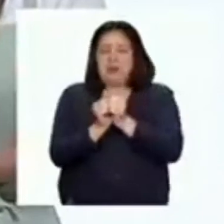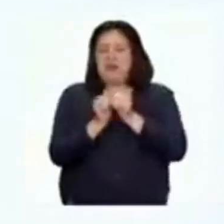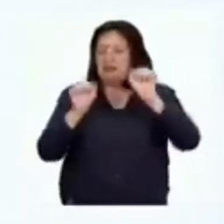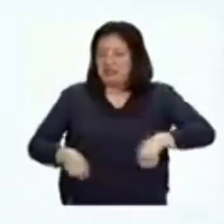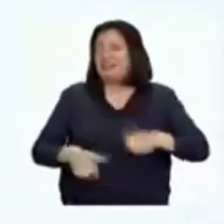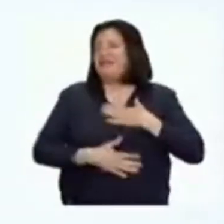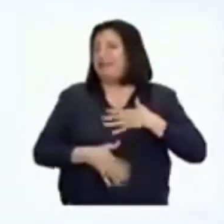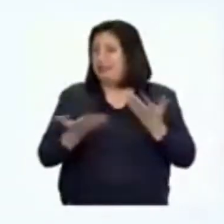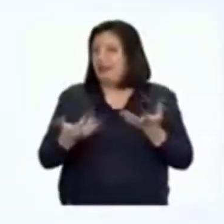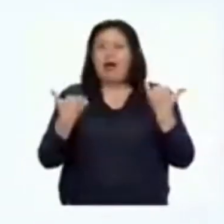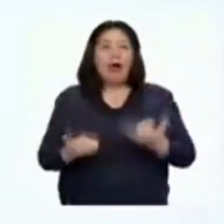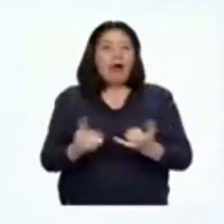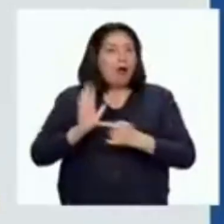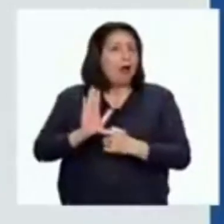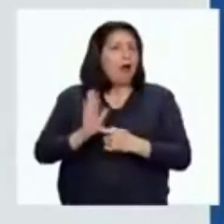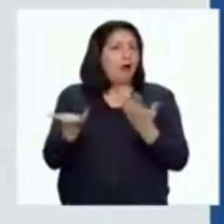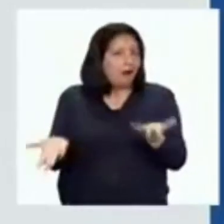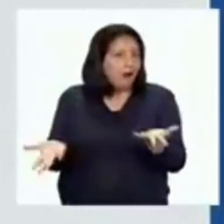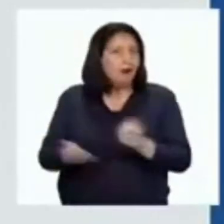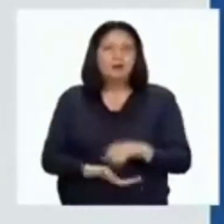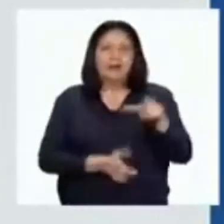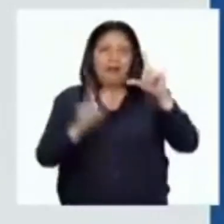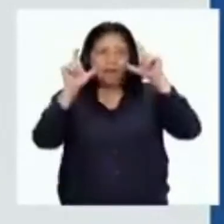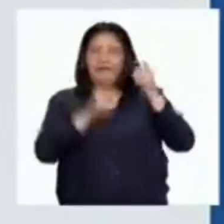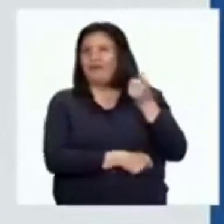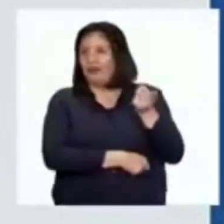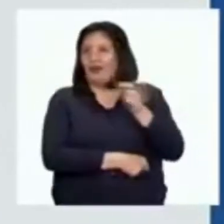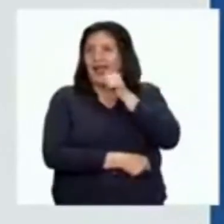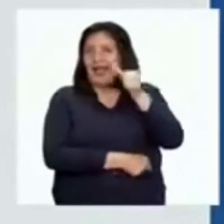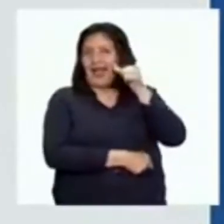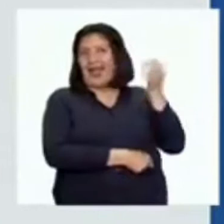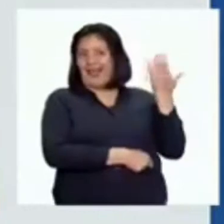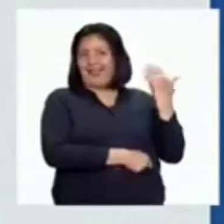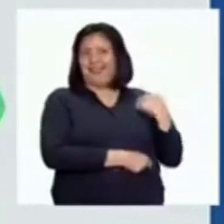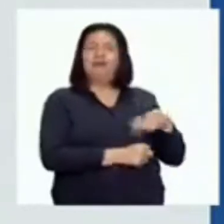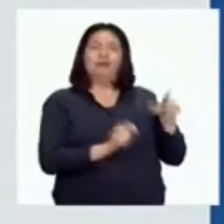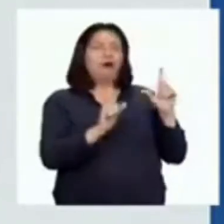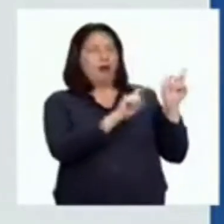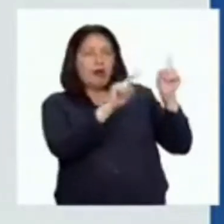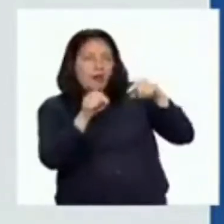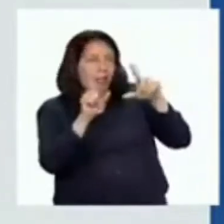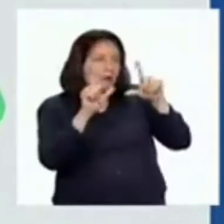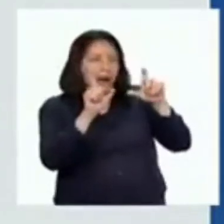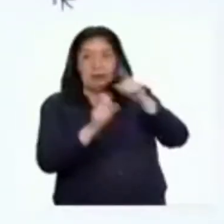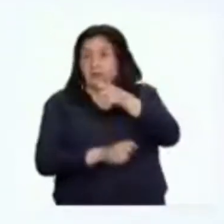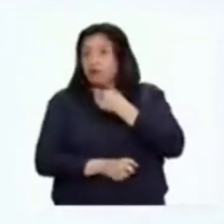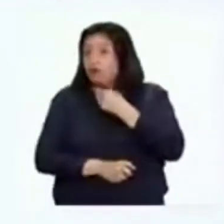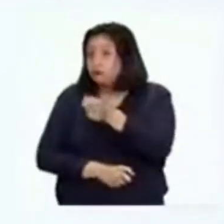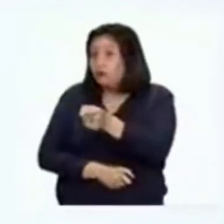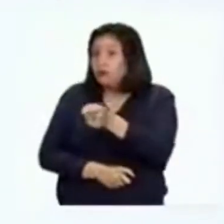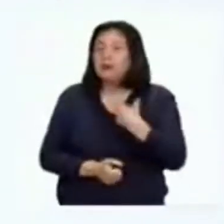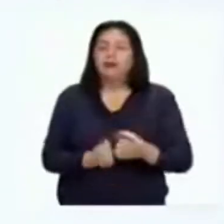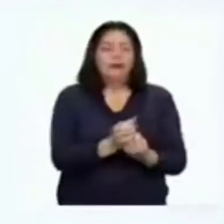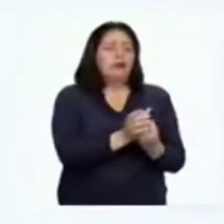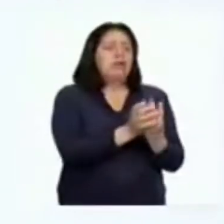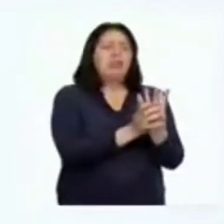divertido. Hoy les quiero mostrar algo. Esta foto la tomé ayer cuando venía al estudio. ¿Les gusta? Es una